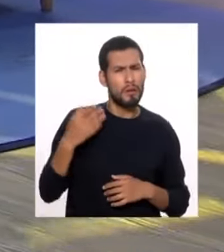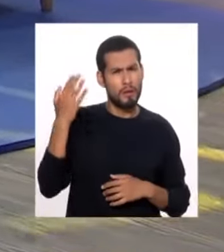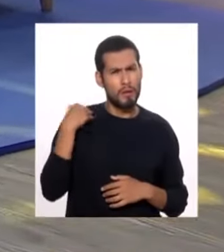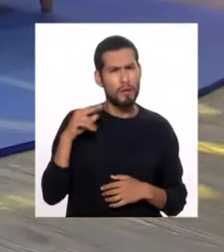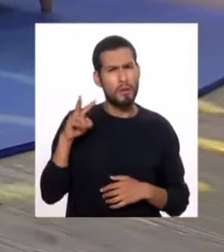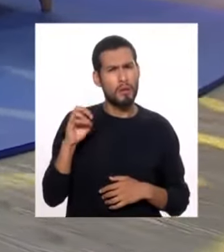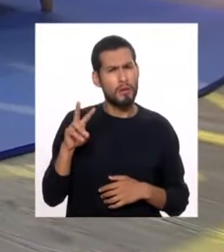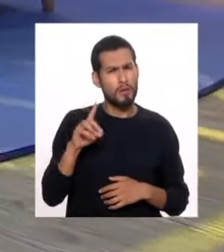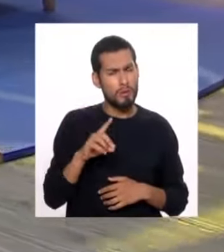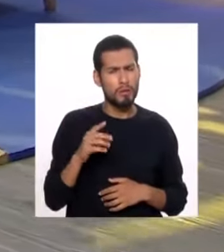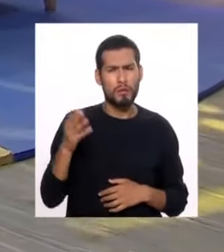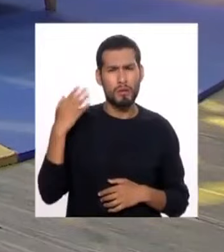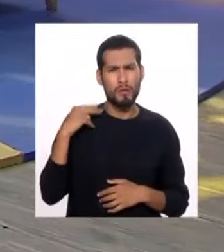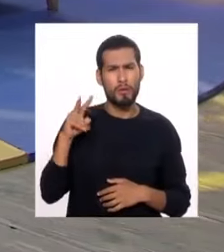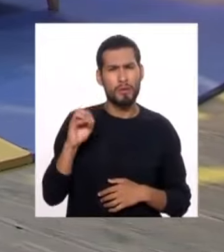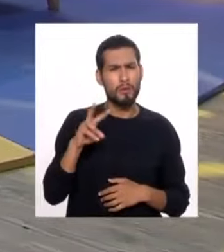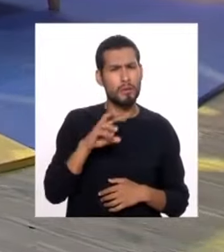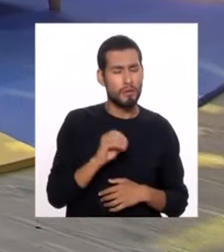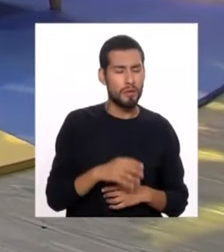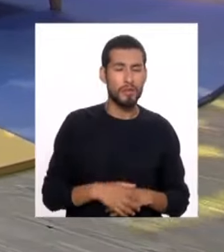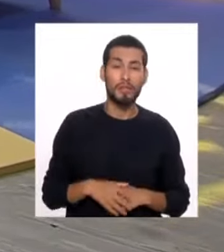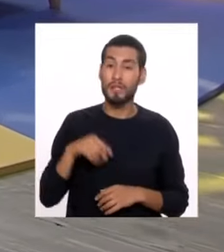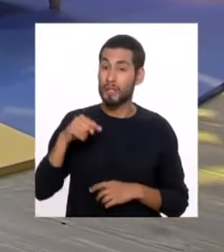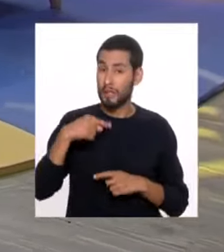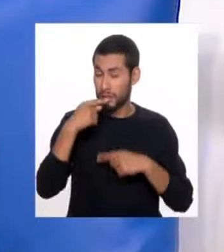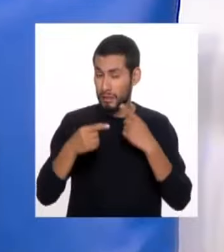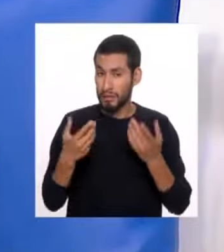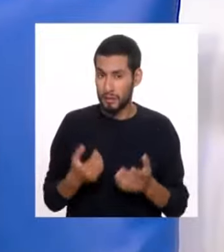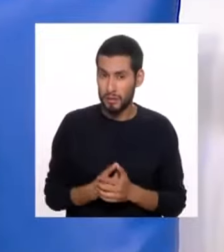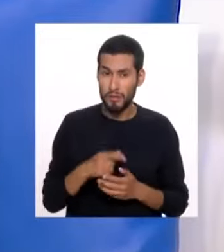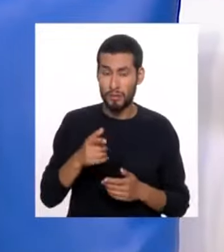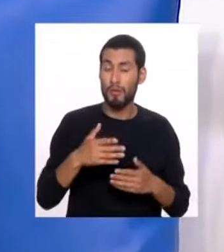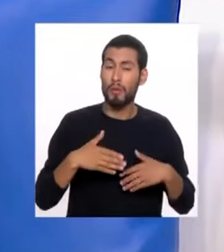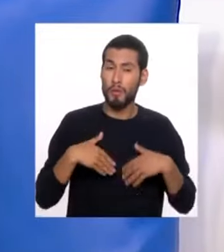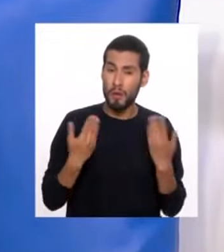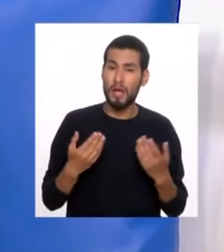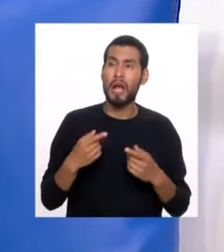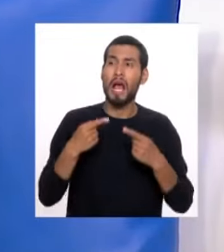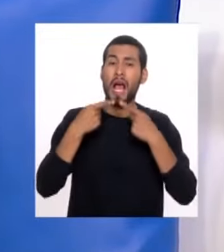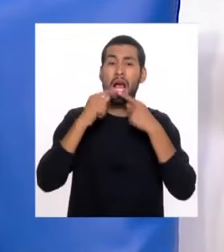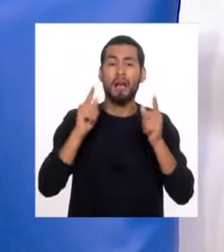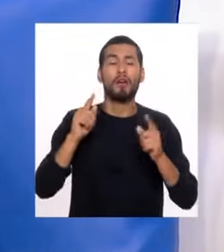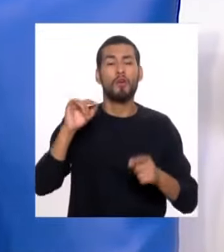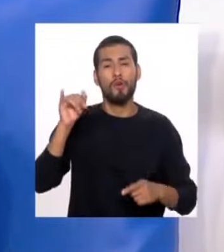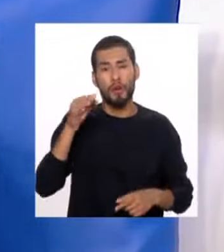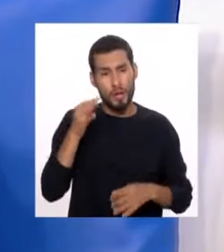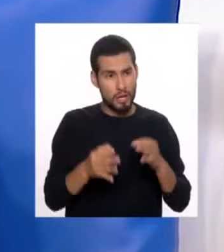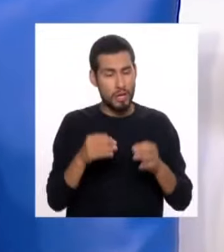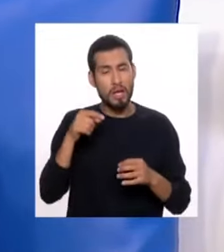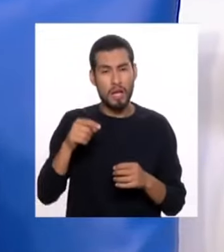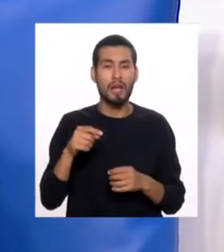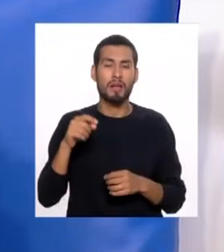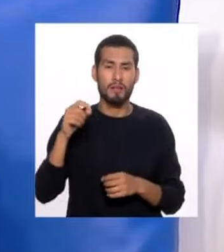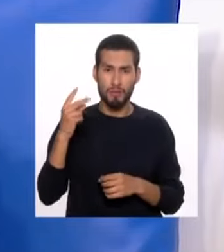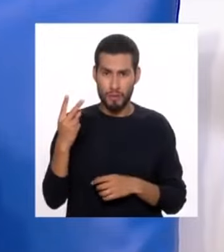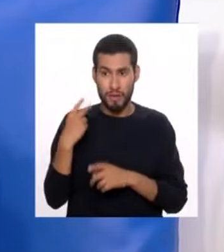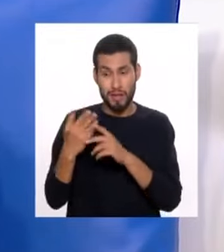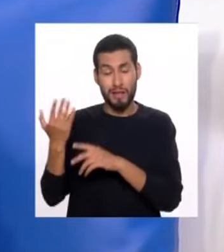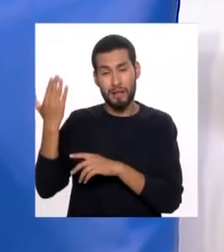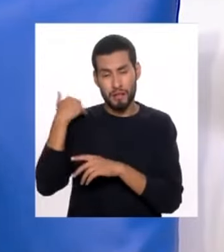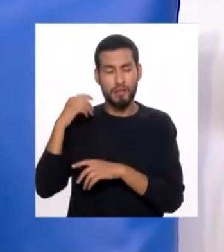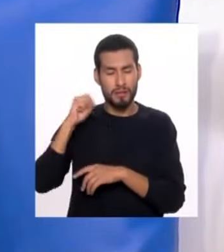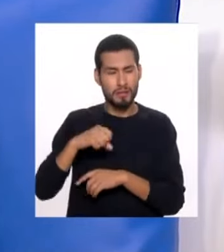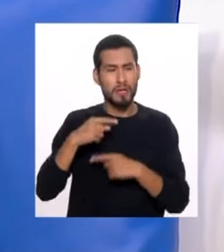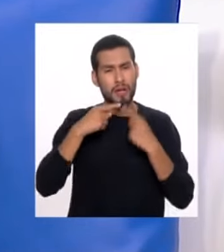2021, 2020. A estos contribuyentes le decimos, ya pueden hacer la declaración jurada anual. Ellos sí tienen que hacer su declaración.